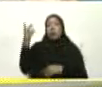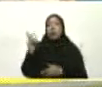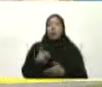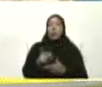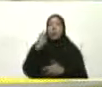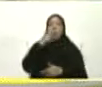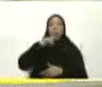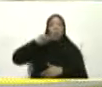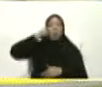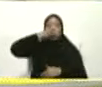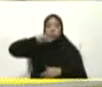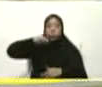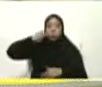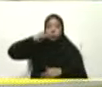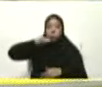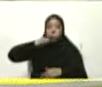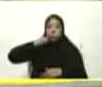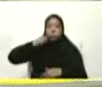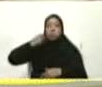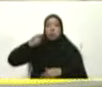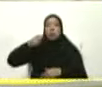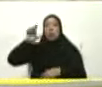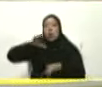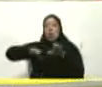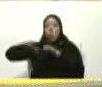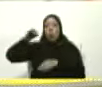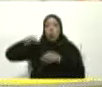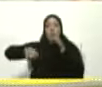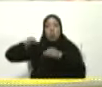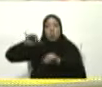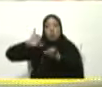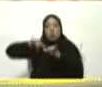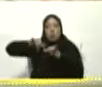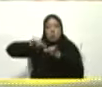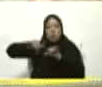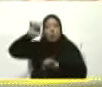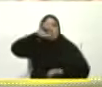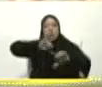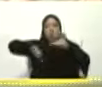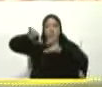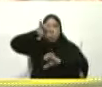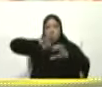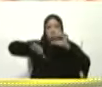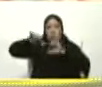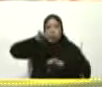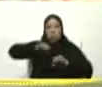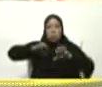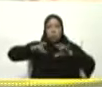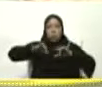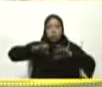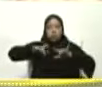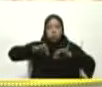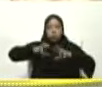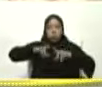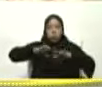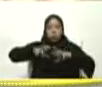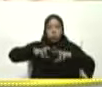Hombres de ley Químico Ingeniero Computista En fin